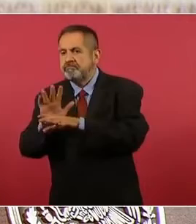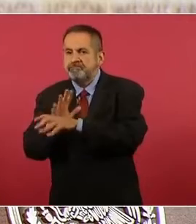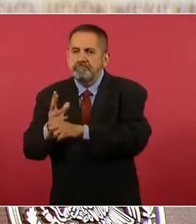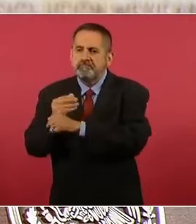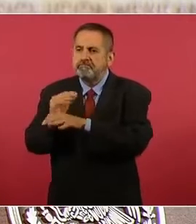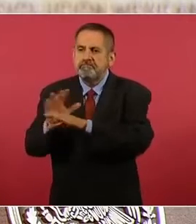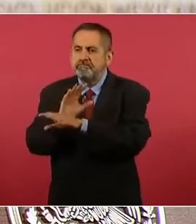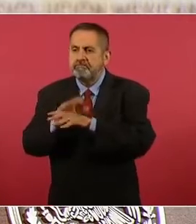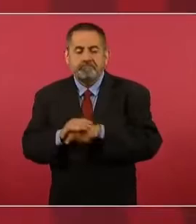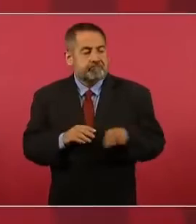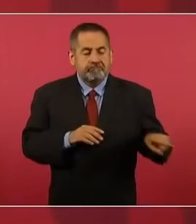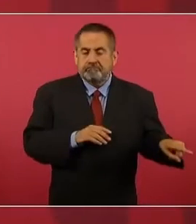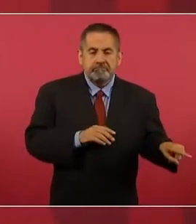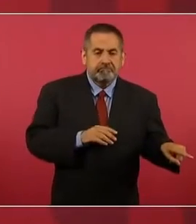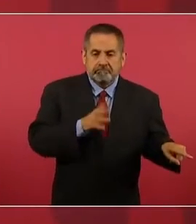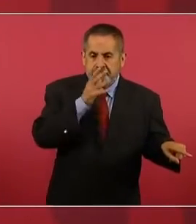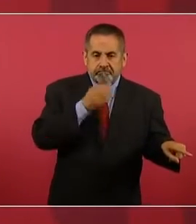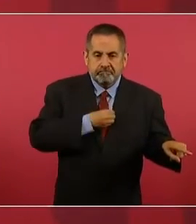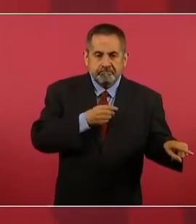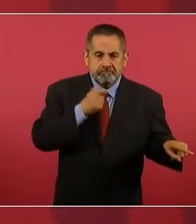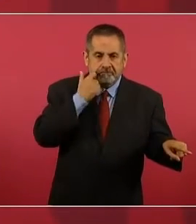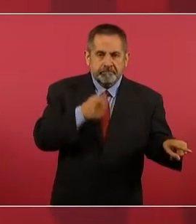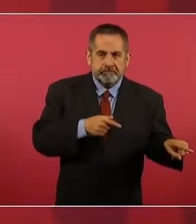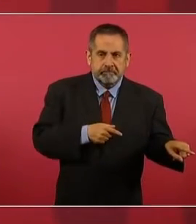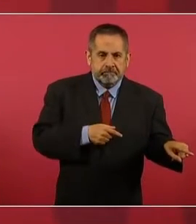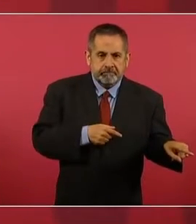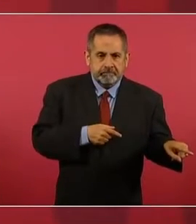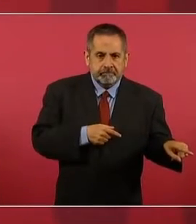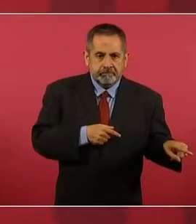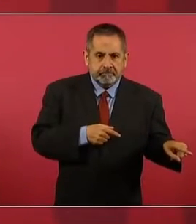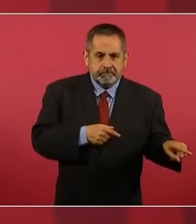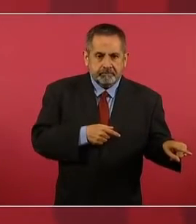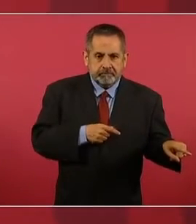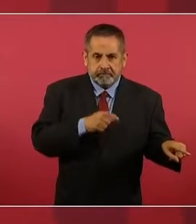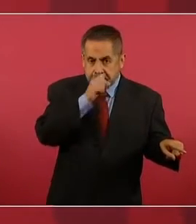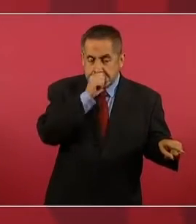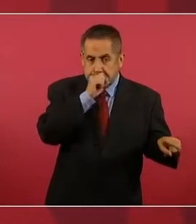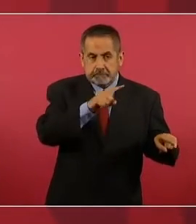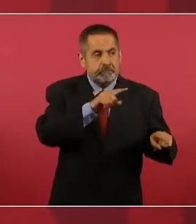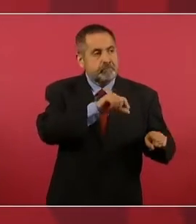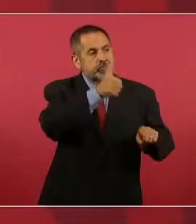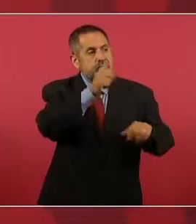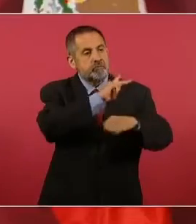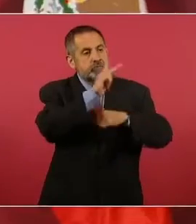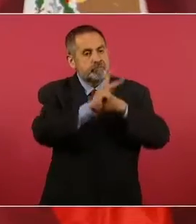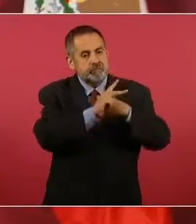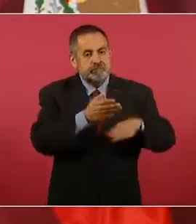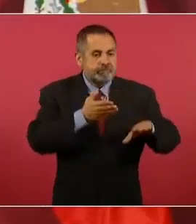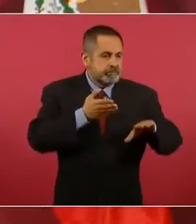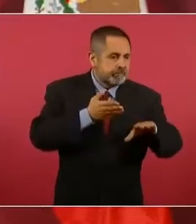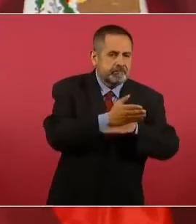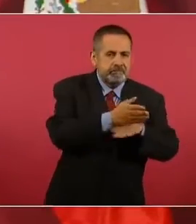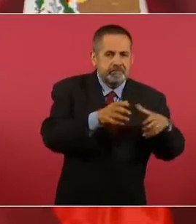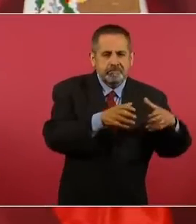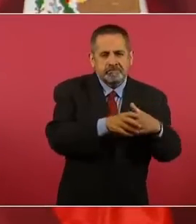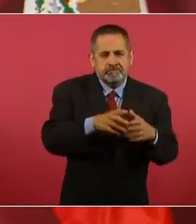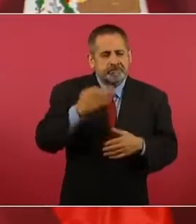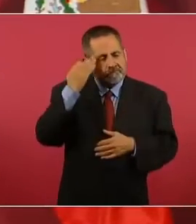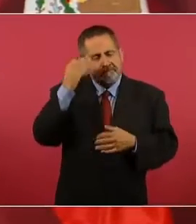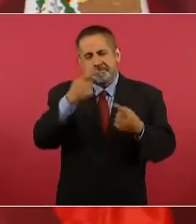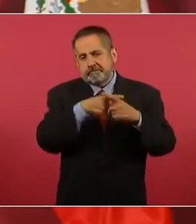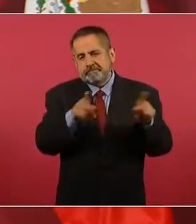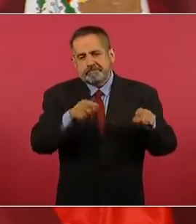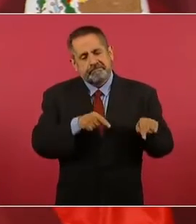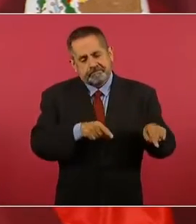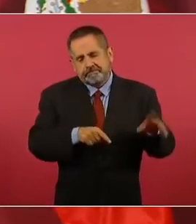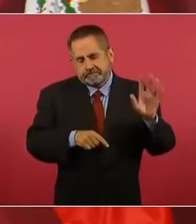y hubo también intervencionismo extranjero, eran otros tiempos